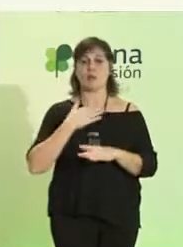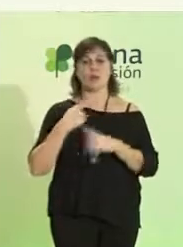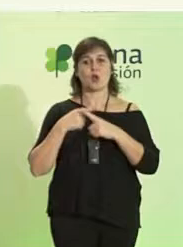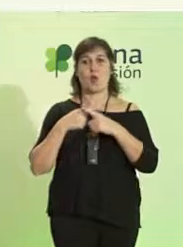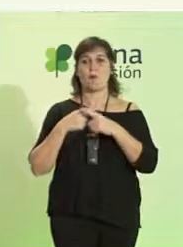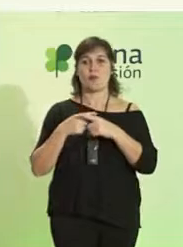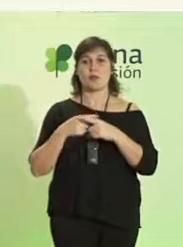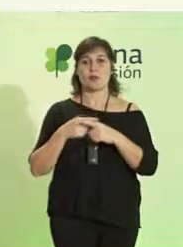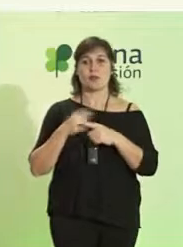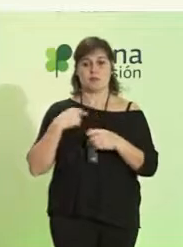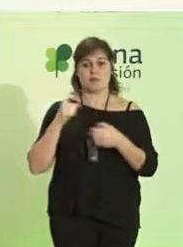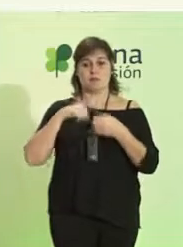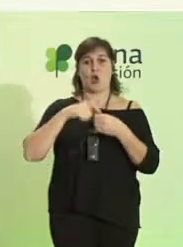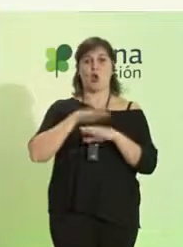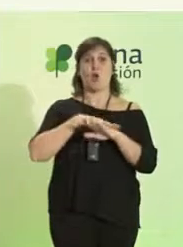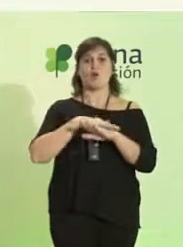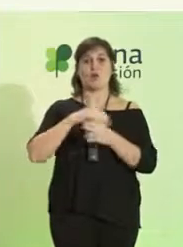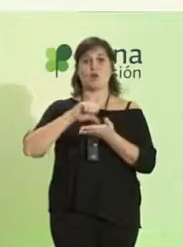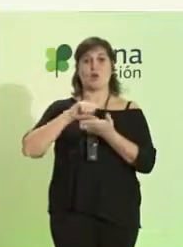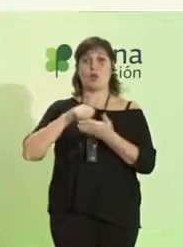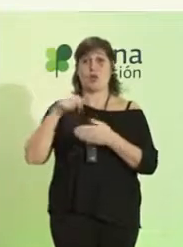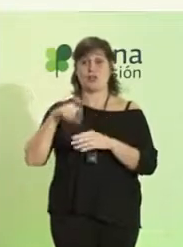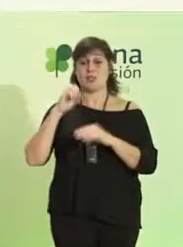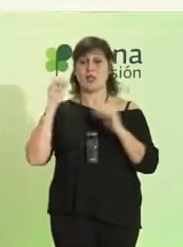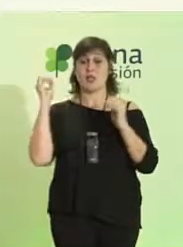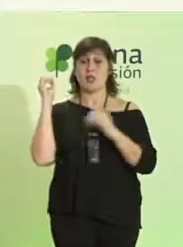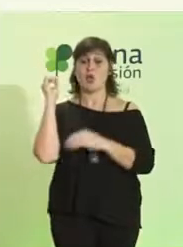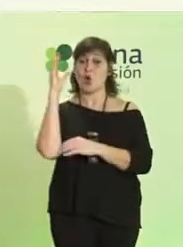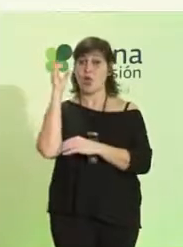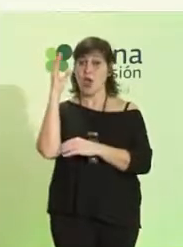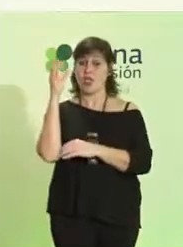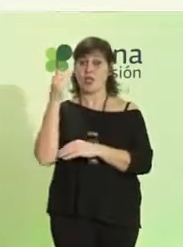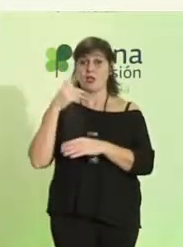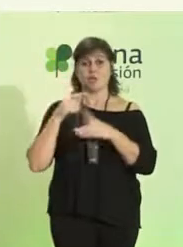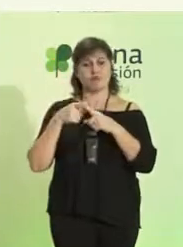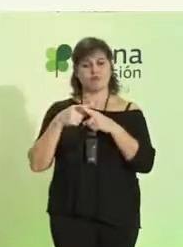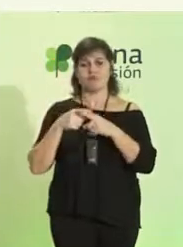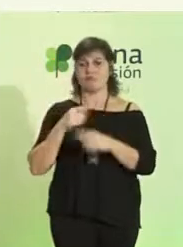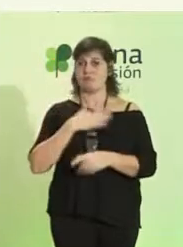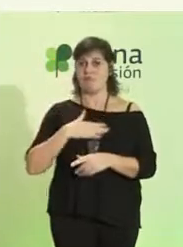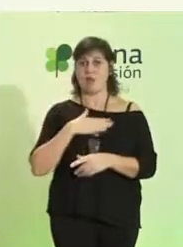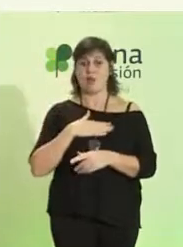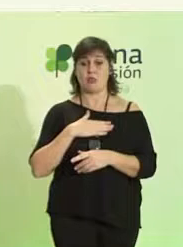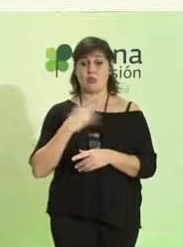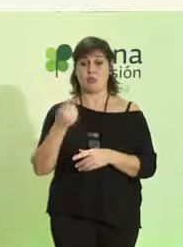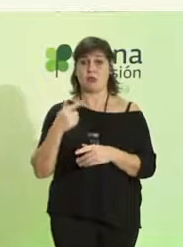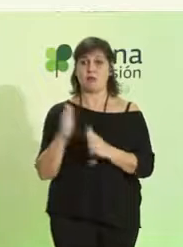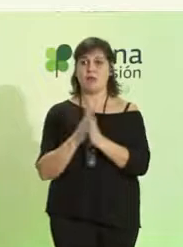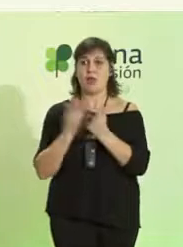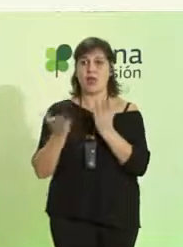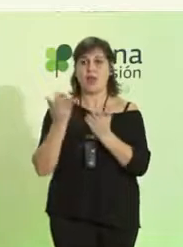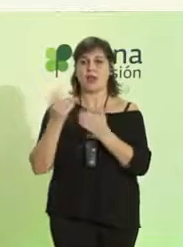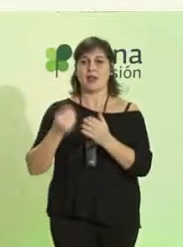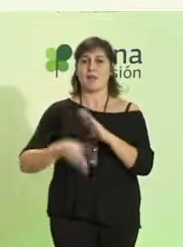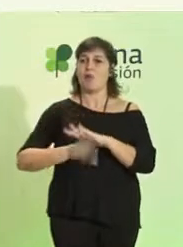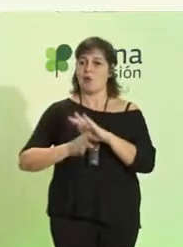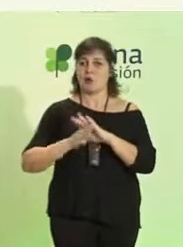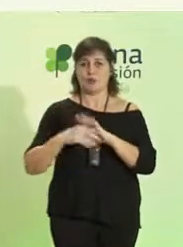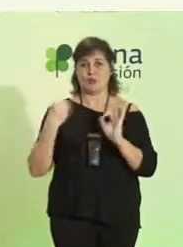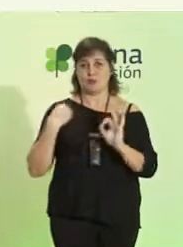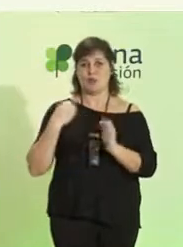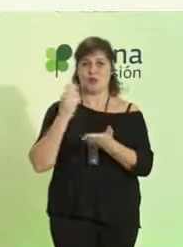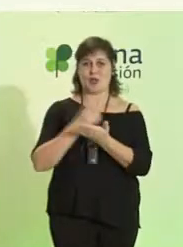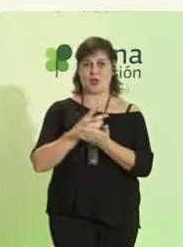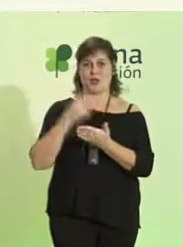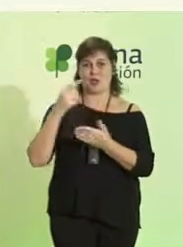esta inauguración oficial de estas jornadas y os animo a que sigáis trabajando en los retos que abordáis en estos días en